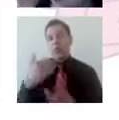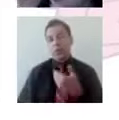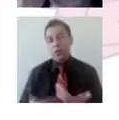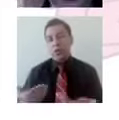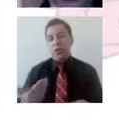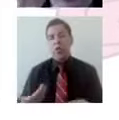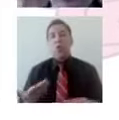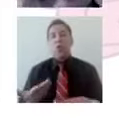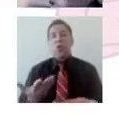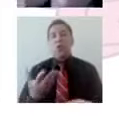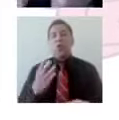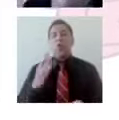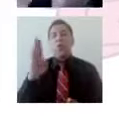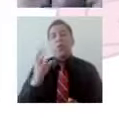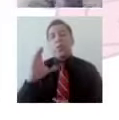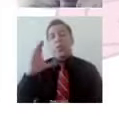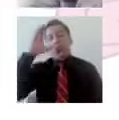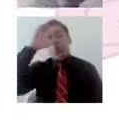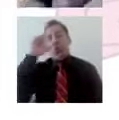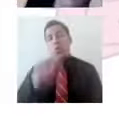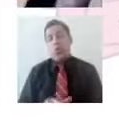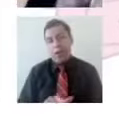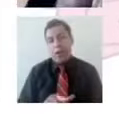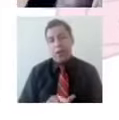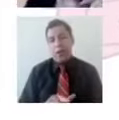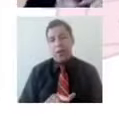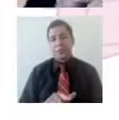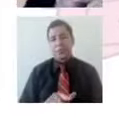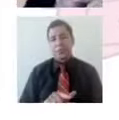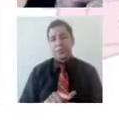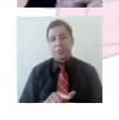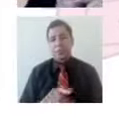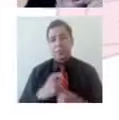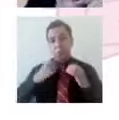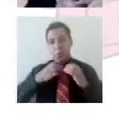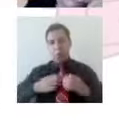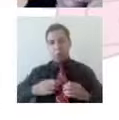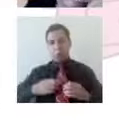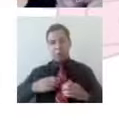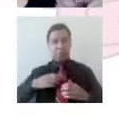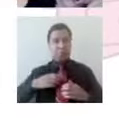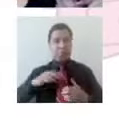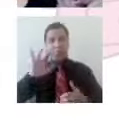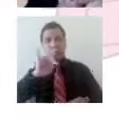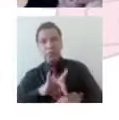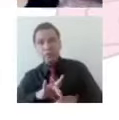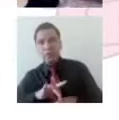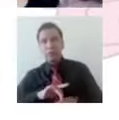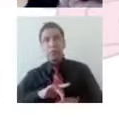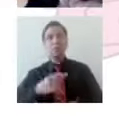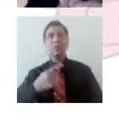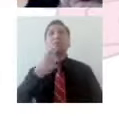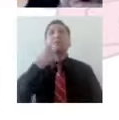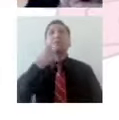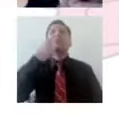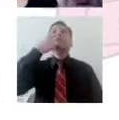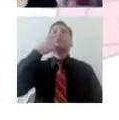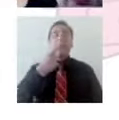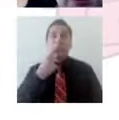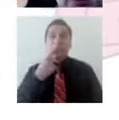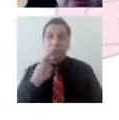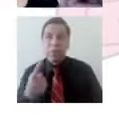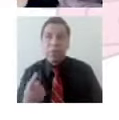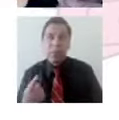relacionamos con el mundo, a través de los sentidos. Lo que vemos, lo que tocamos, lo que olemos, lo que probamos, lo que